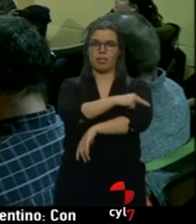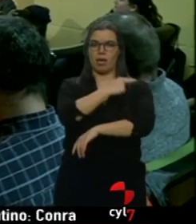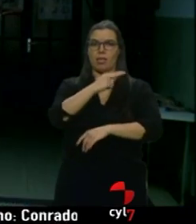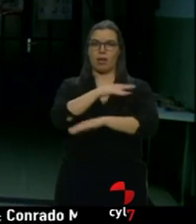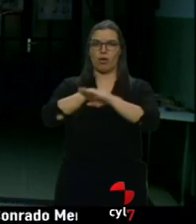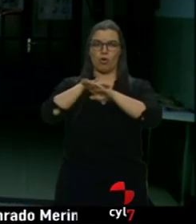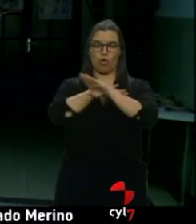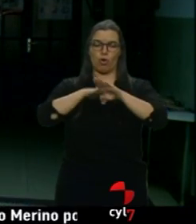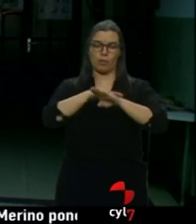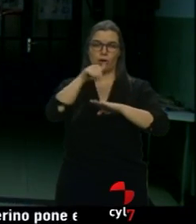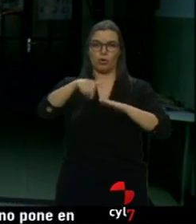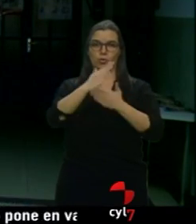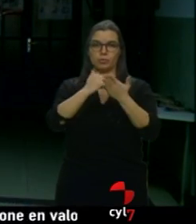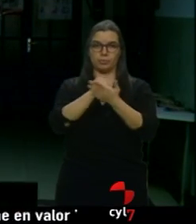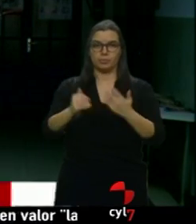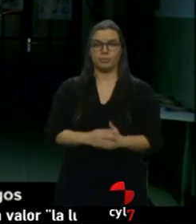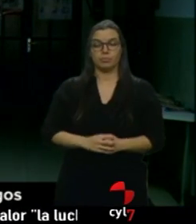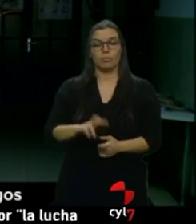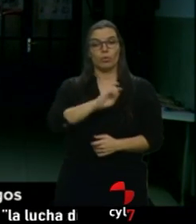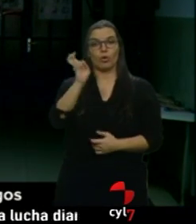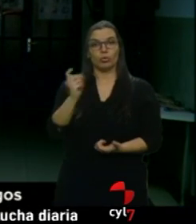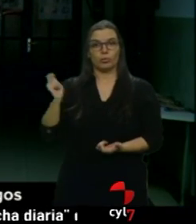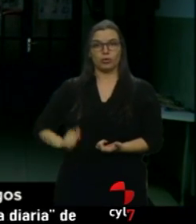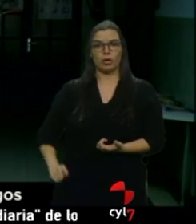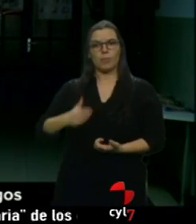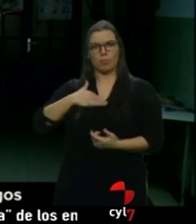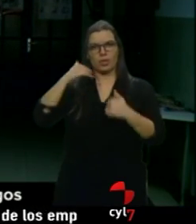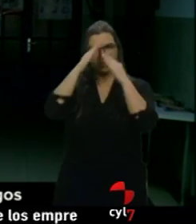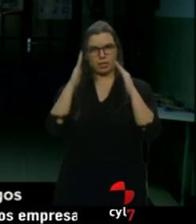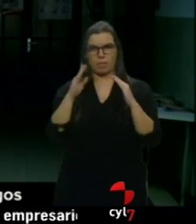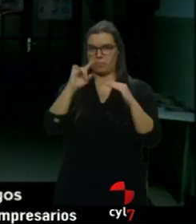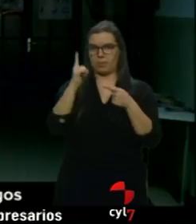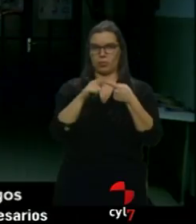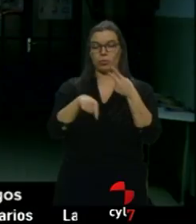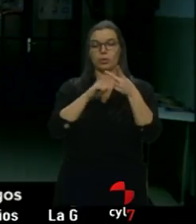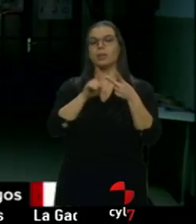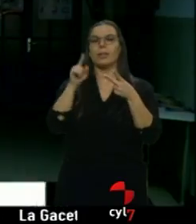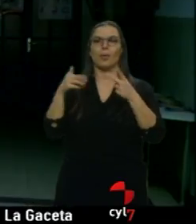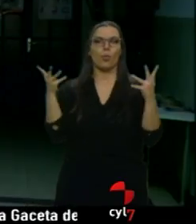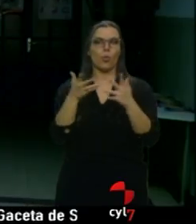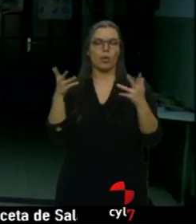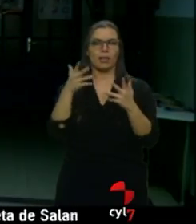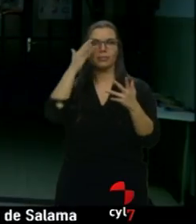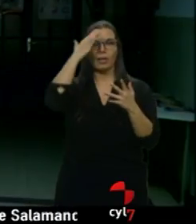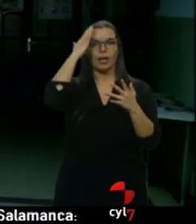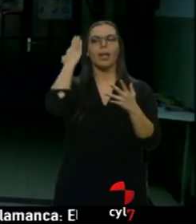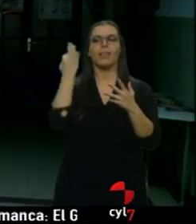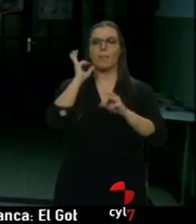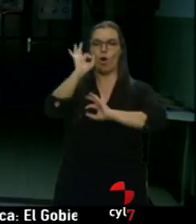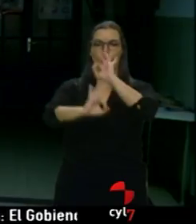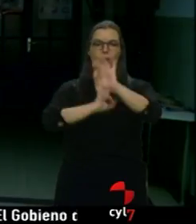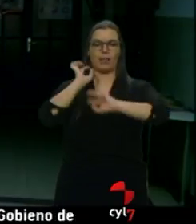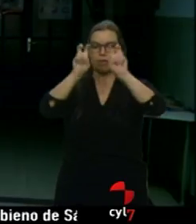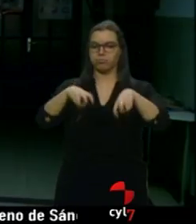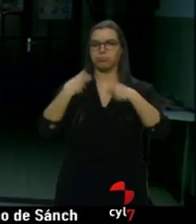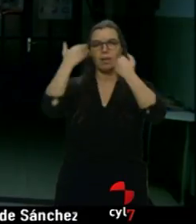Hay otros profesionales que también pueden atender esto lo primero y segundo es urgente el que se plantee la reorganización de